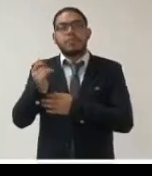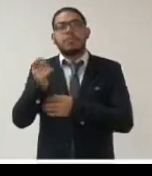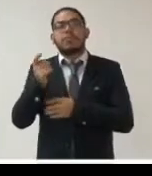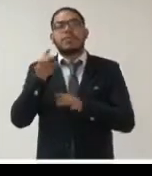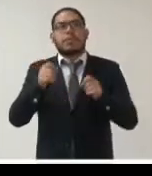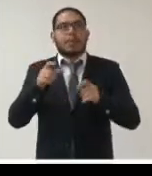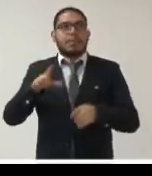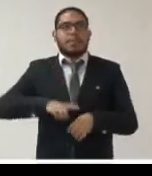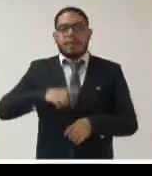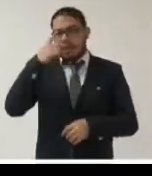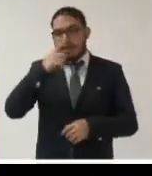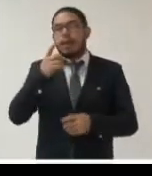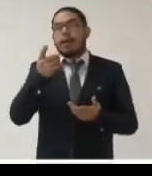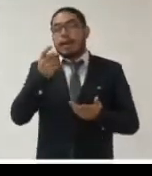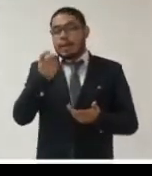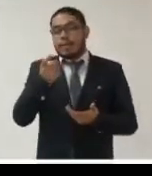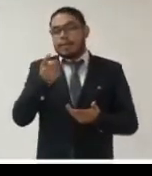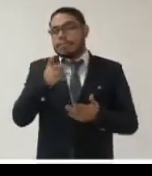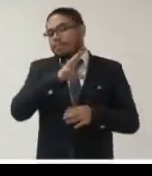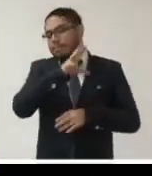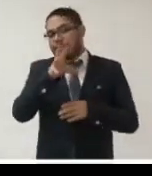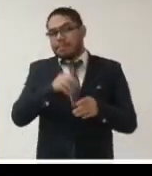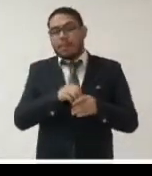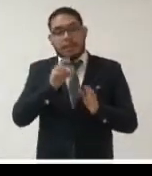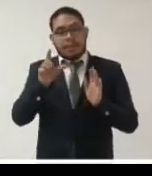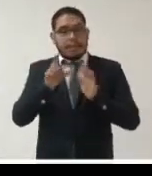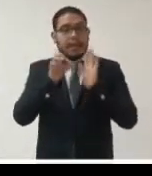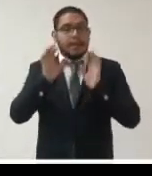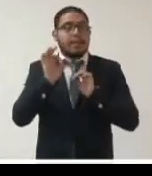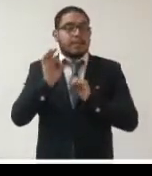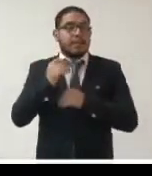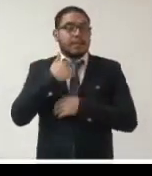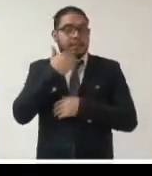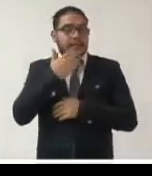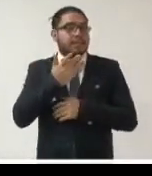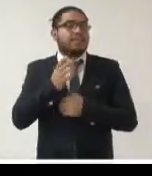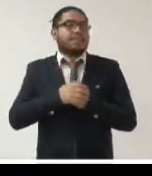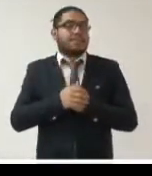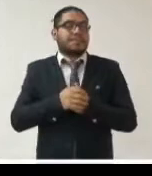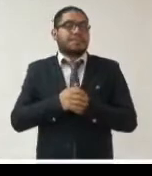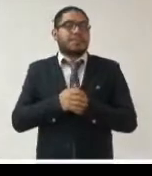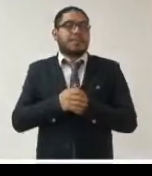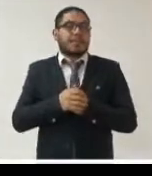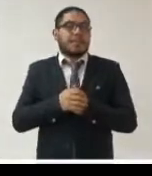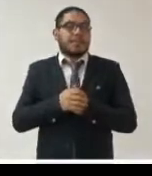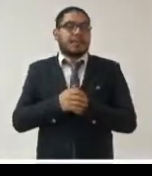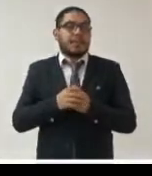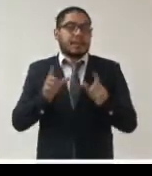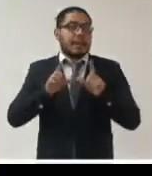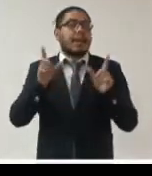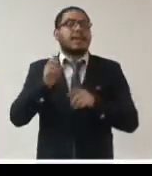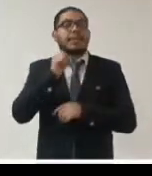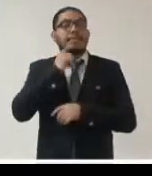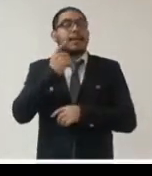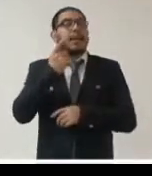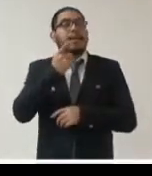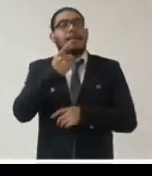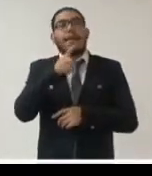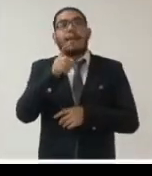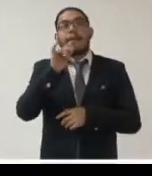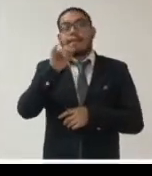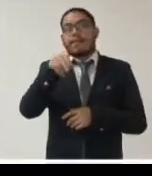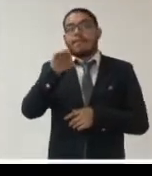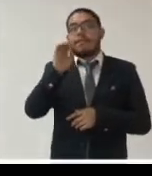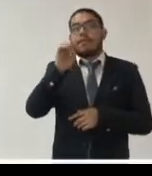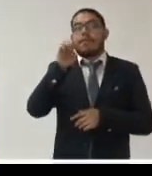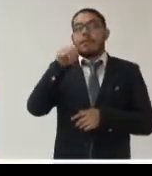fin esto es lo que tenía listo para ustedes para compartir en este generoso espacio que se nos ha brindado desde el Infoem y